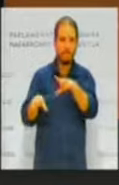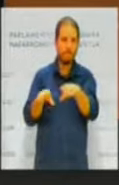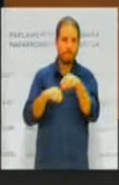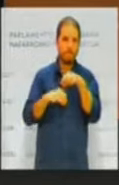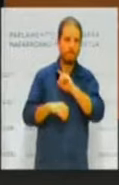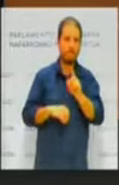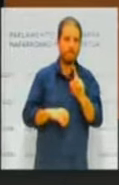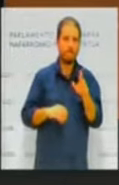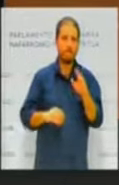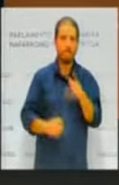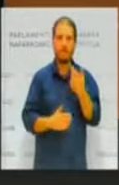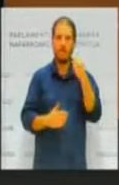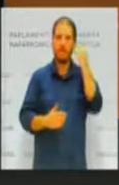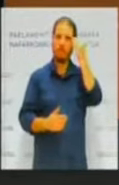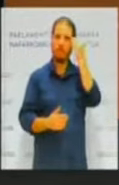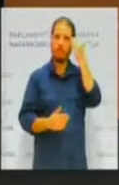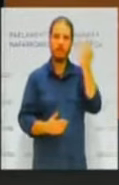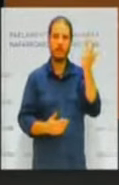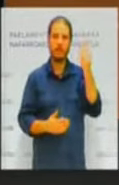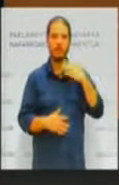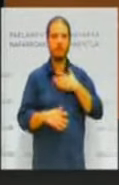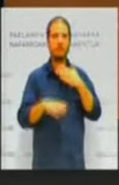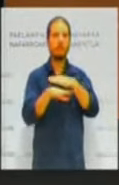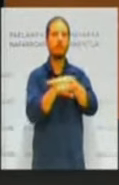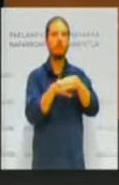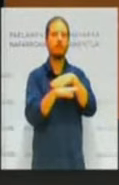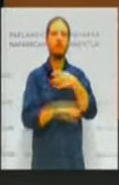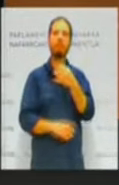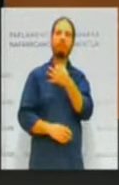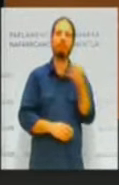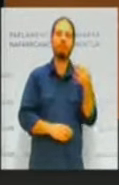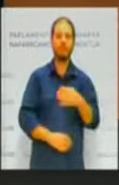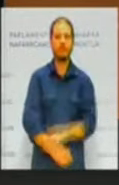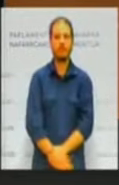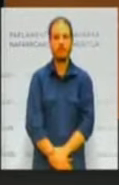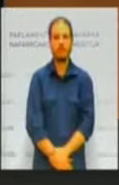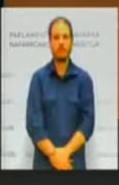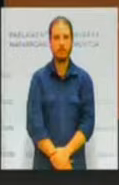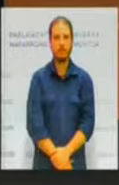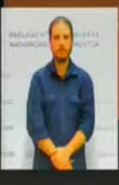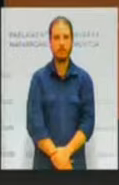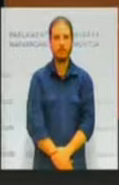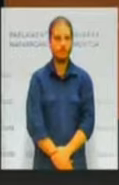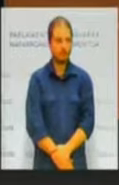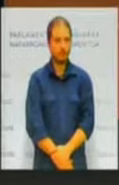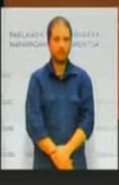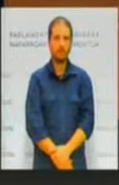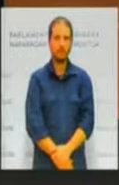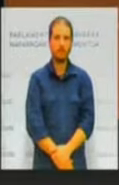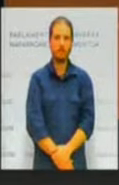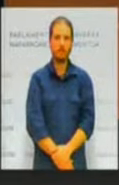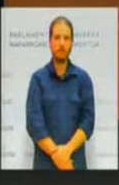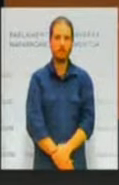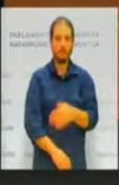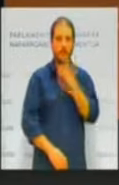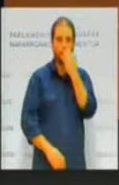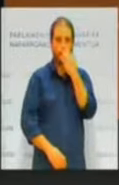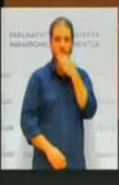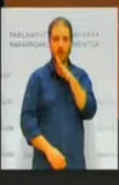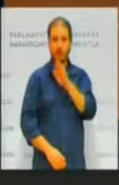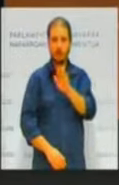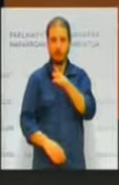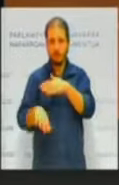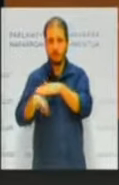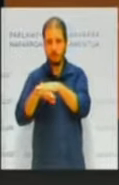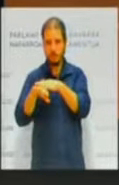que se gobierna de manera intachable. Y esas actitudes las hemos visto mucho en el gobierno que nos presenta